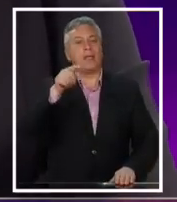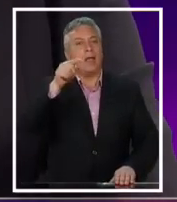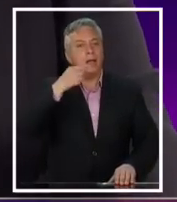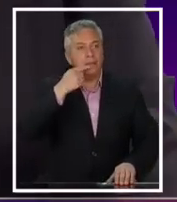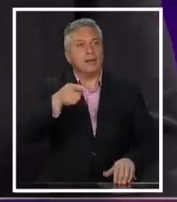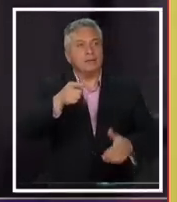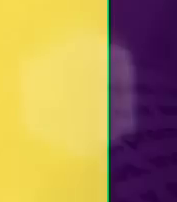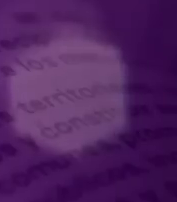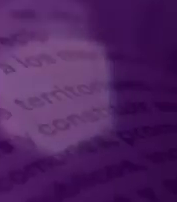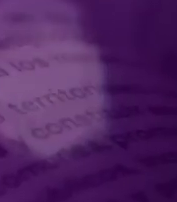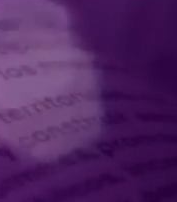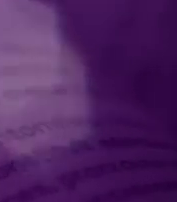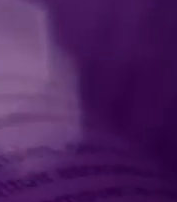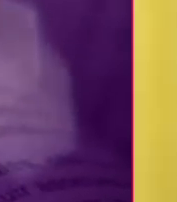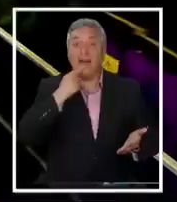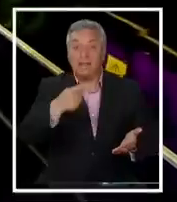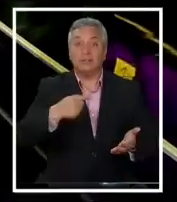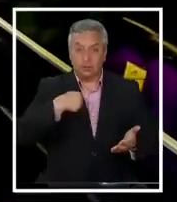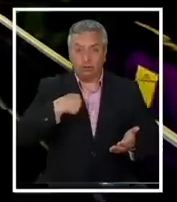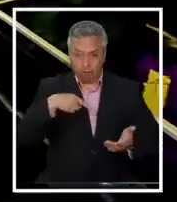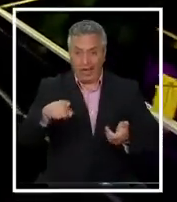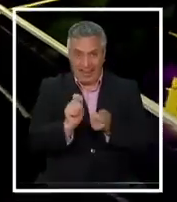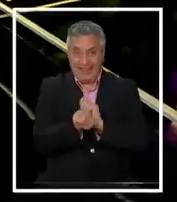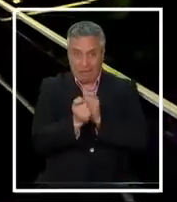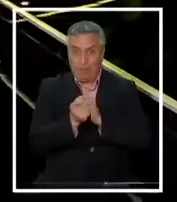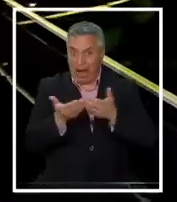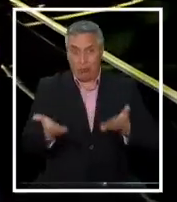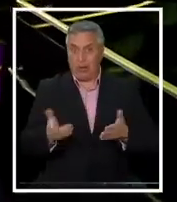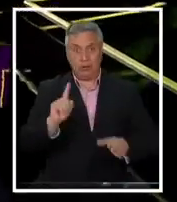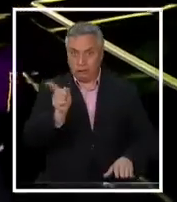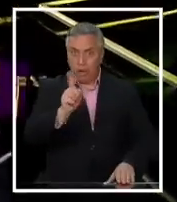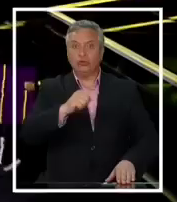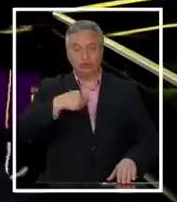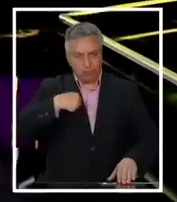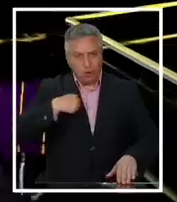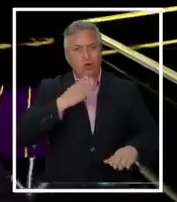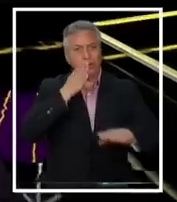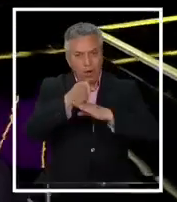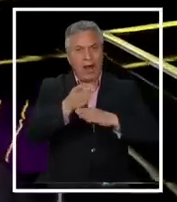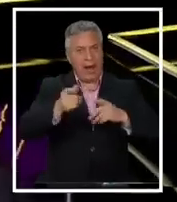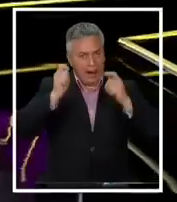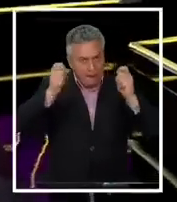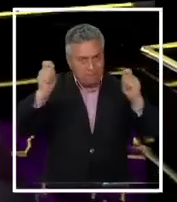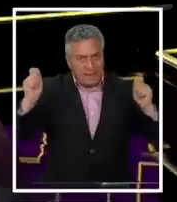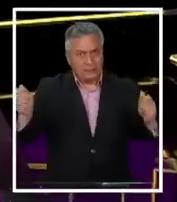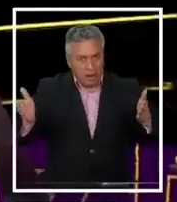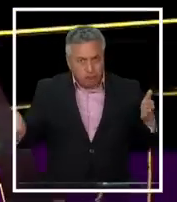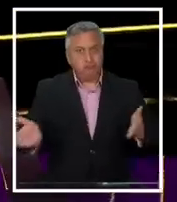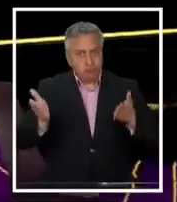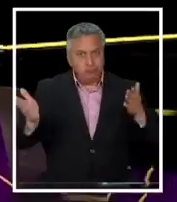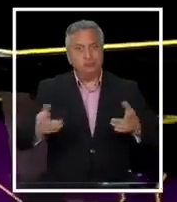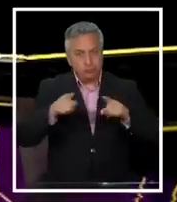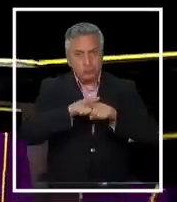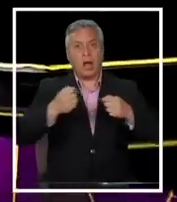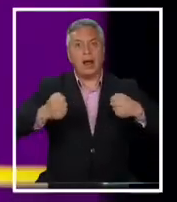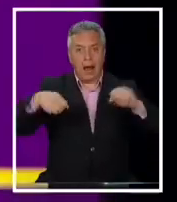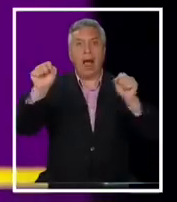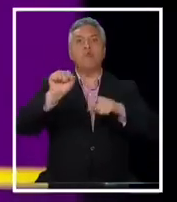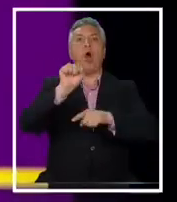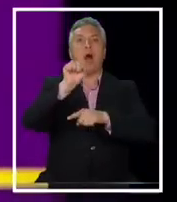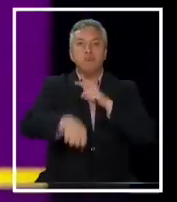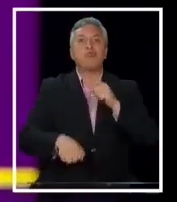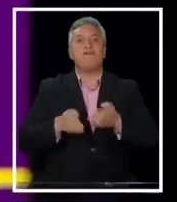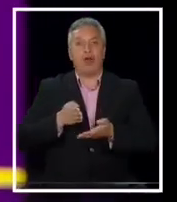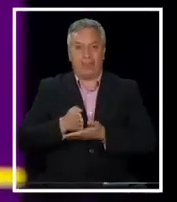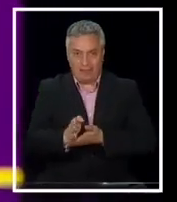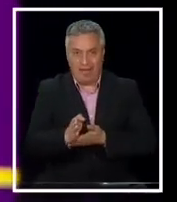Paulina dice que yo estoy por reformar la actual. No es así. Primero hice campaña, me movilicé y ganamos el apruebo de entrada.